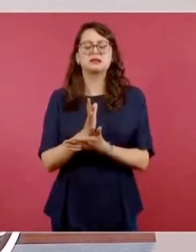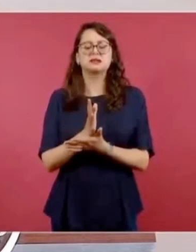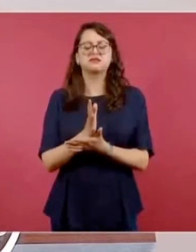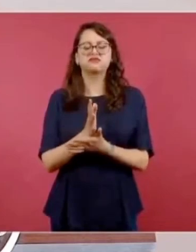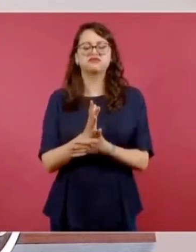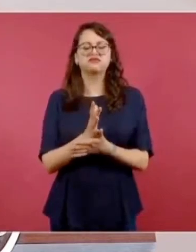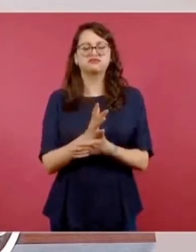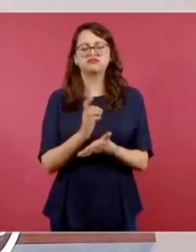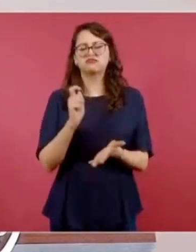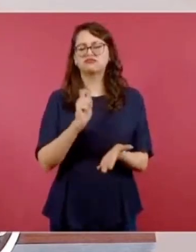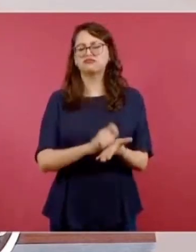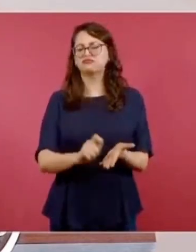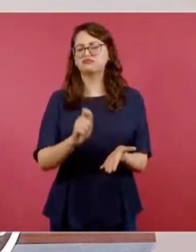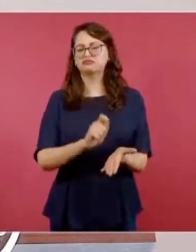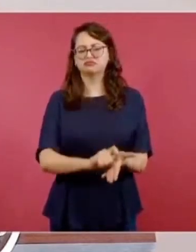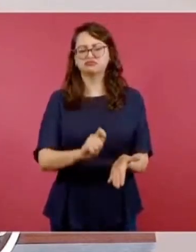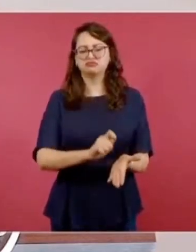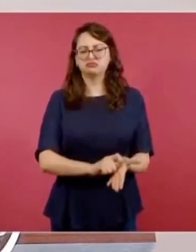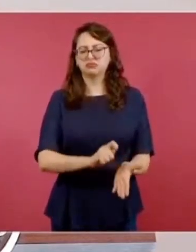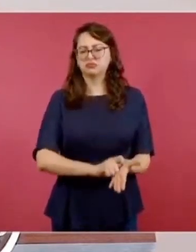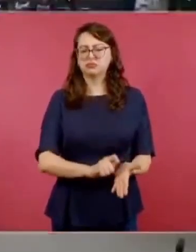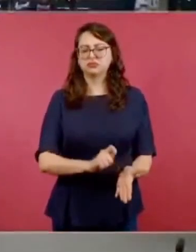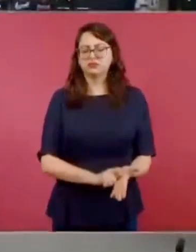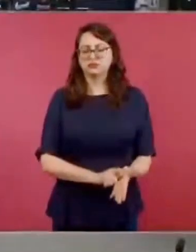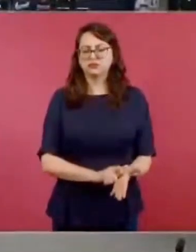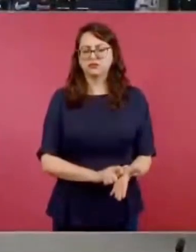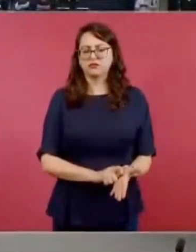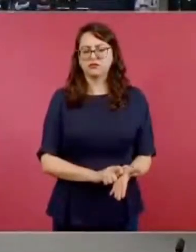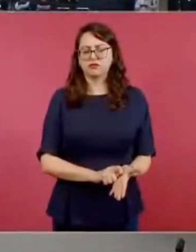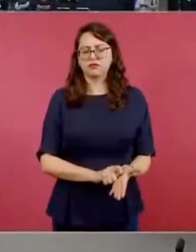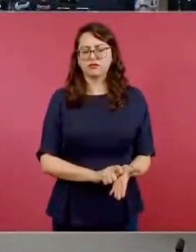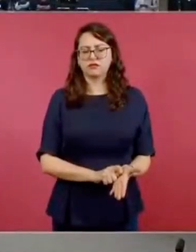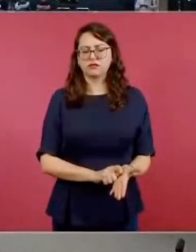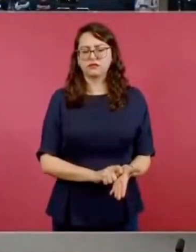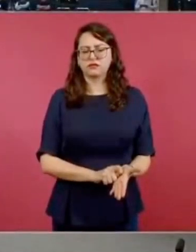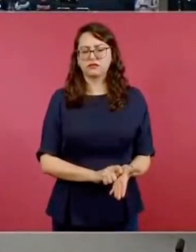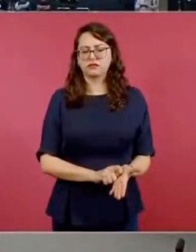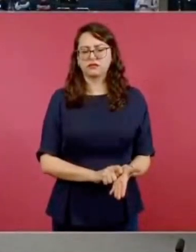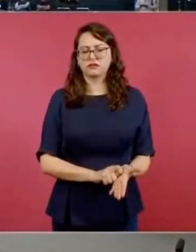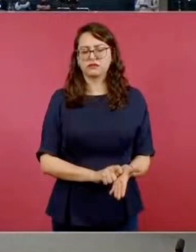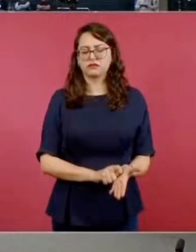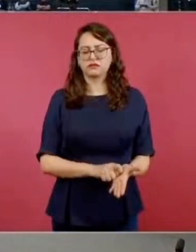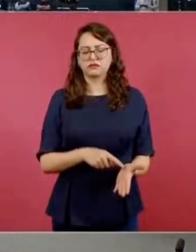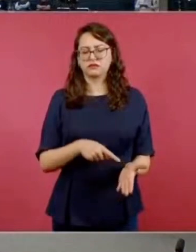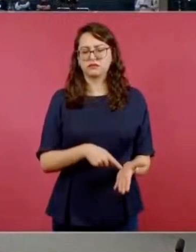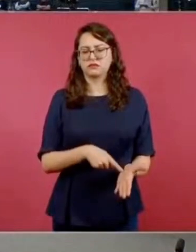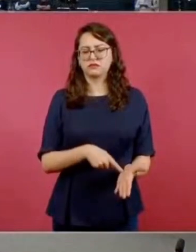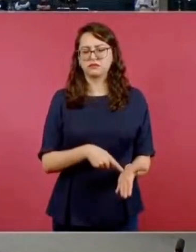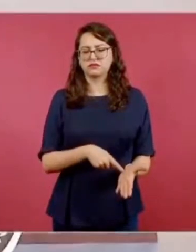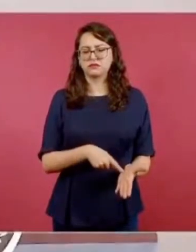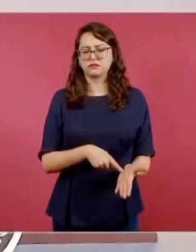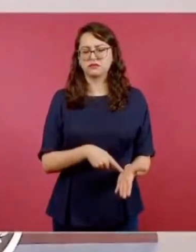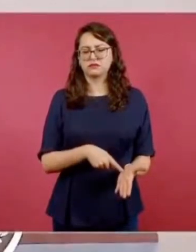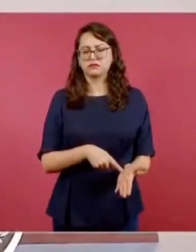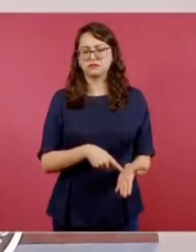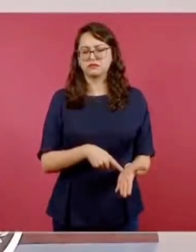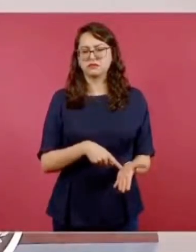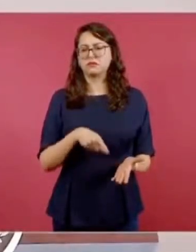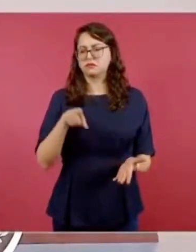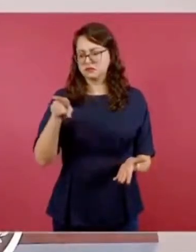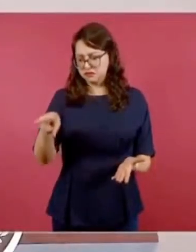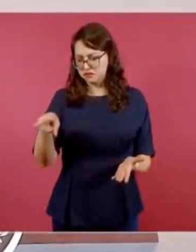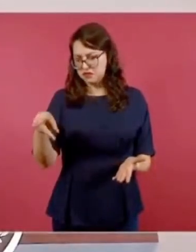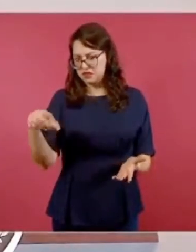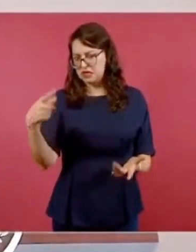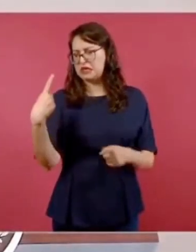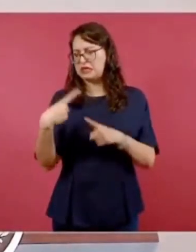en el que se haga constar su identificación